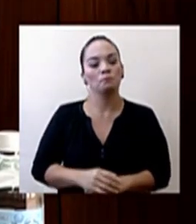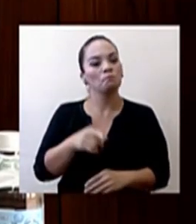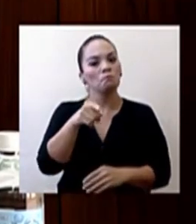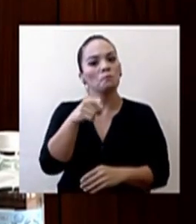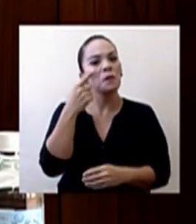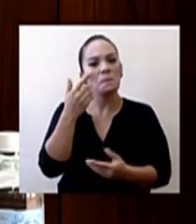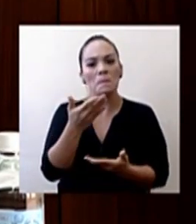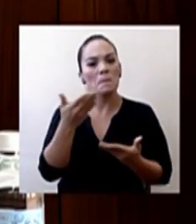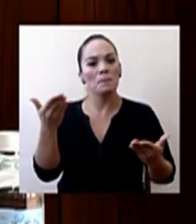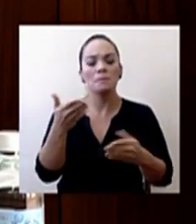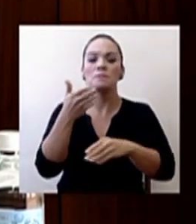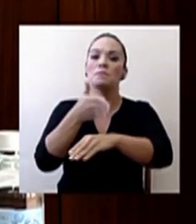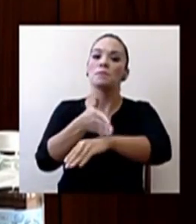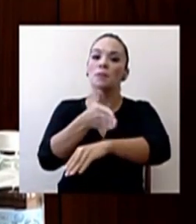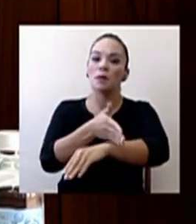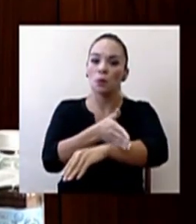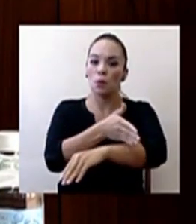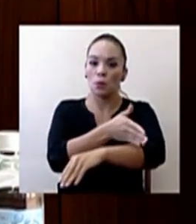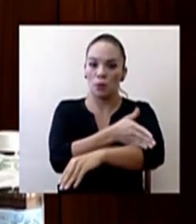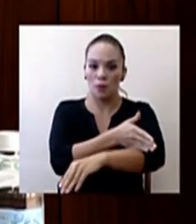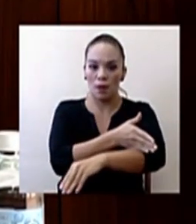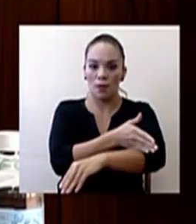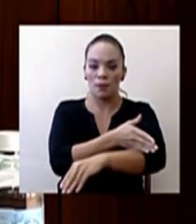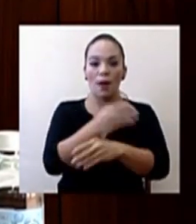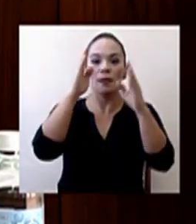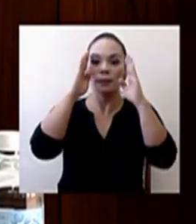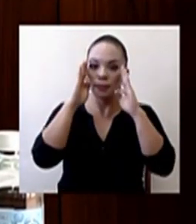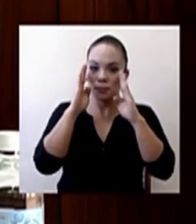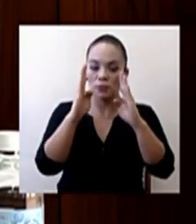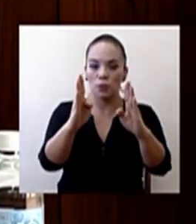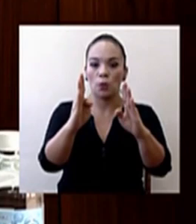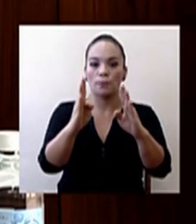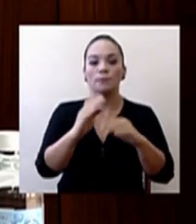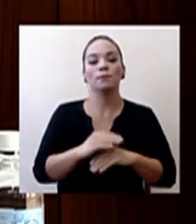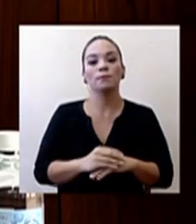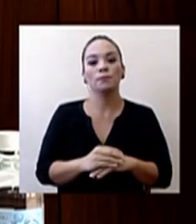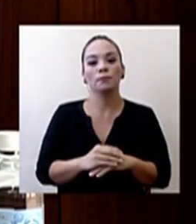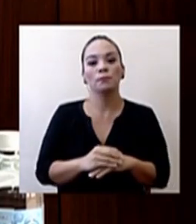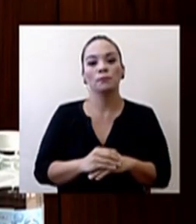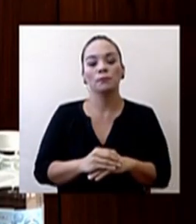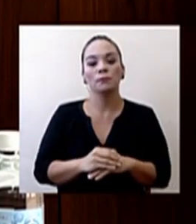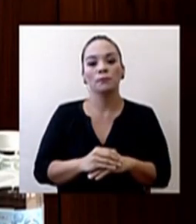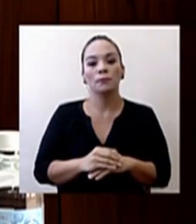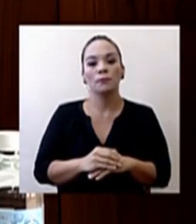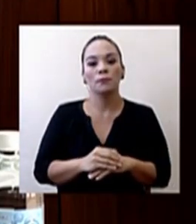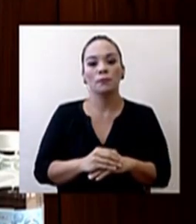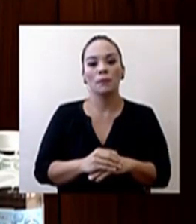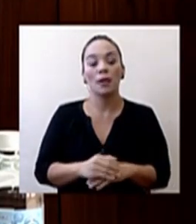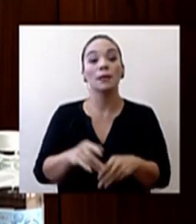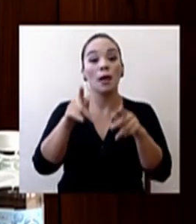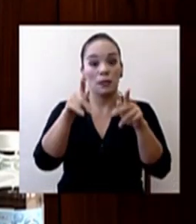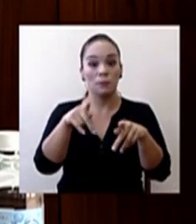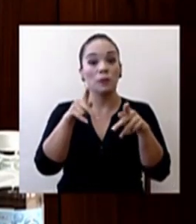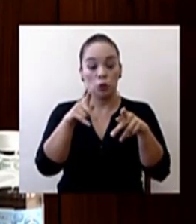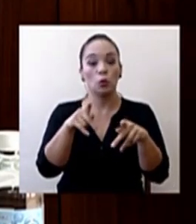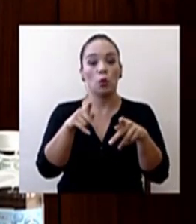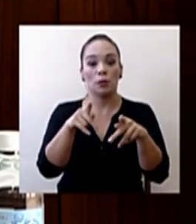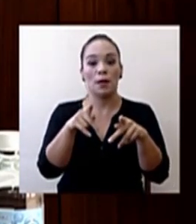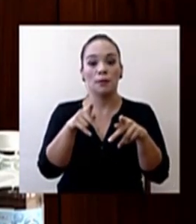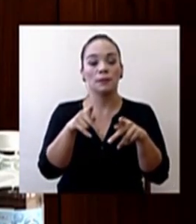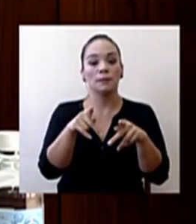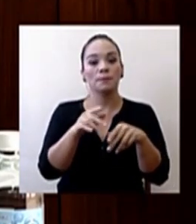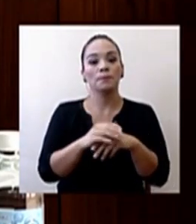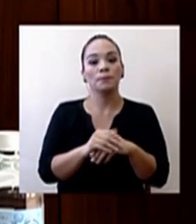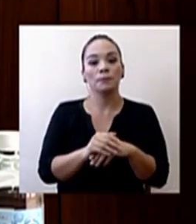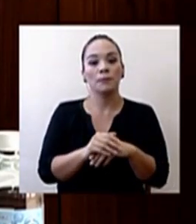mejorar la atención de los asegurados en sus